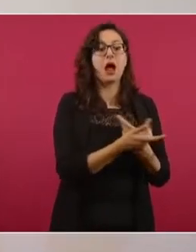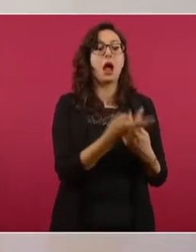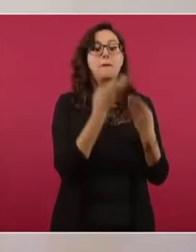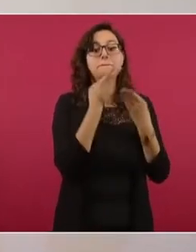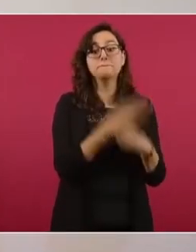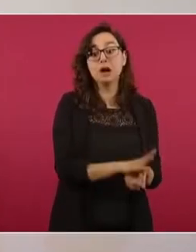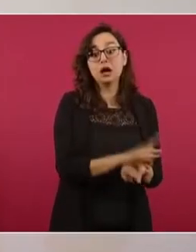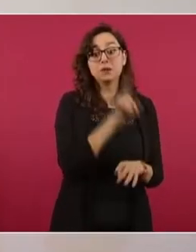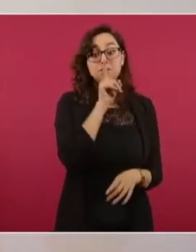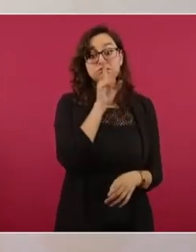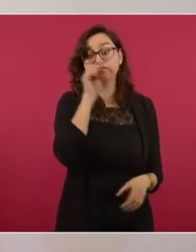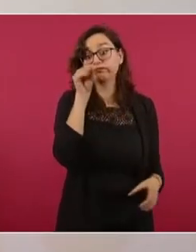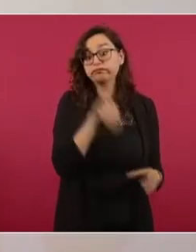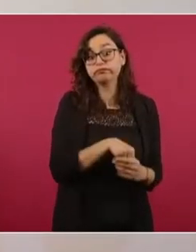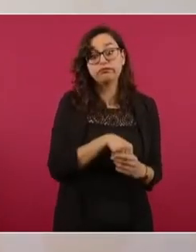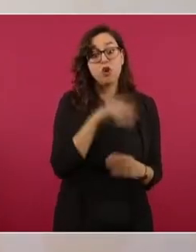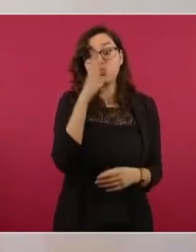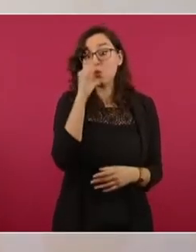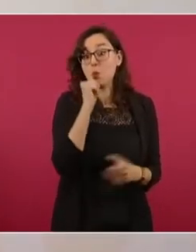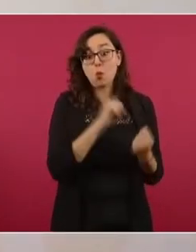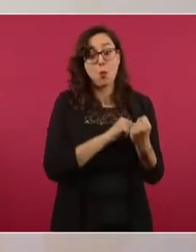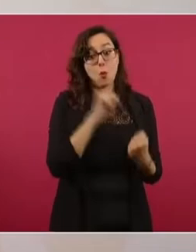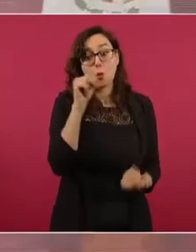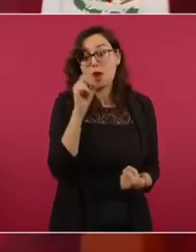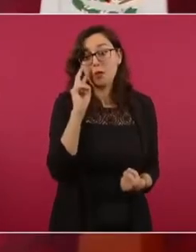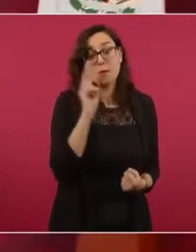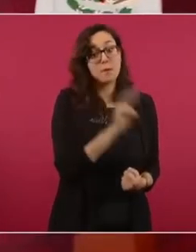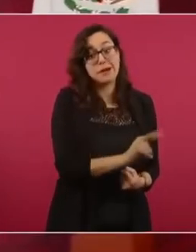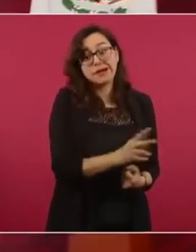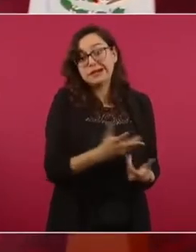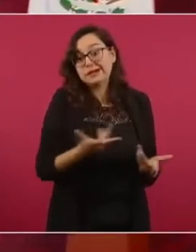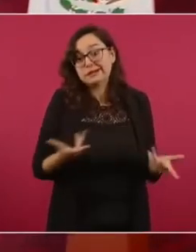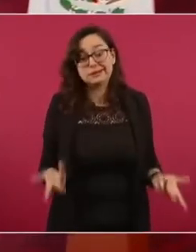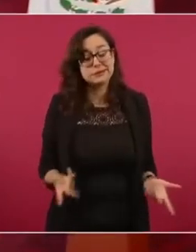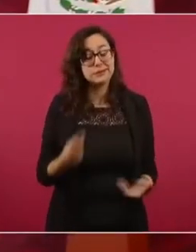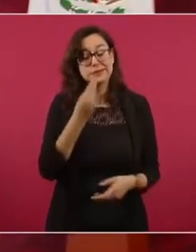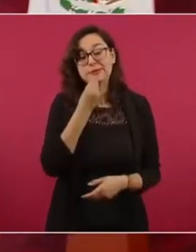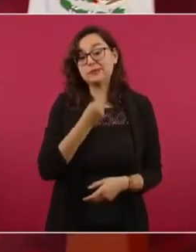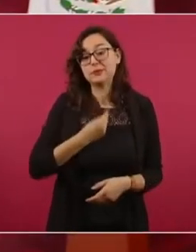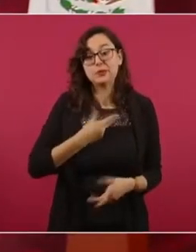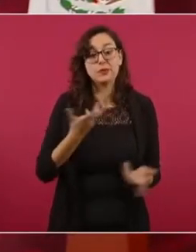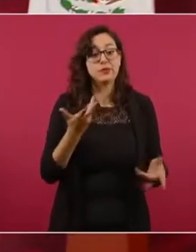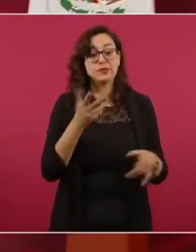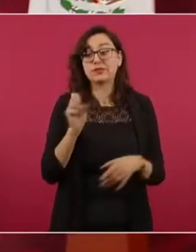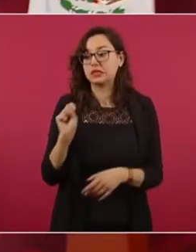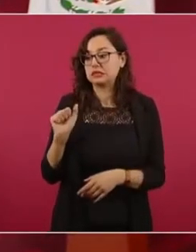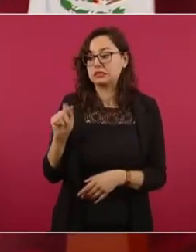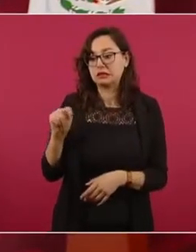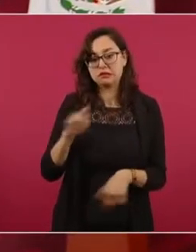con el que no se podían dar a conocer informes